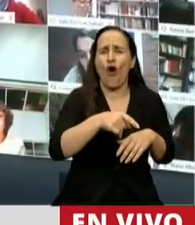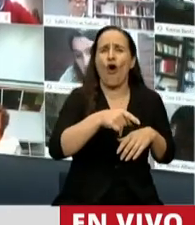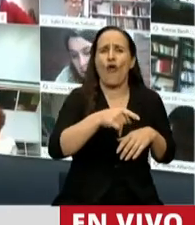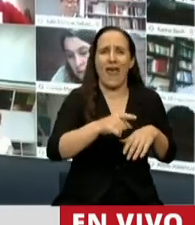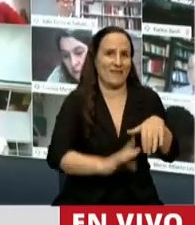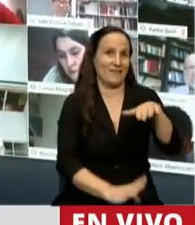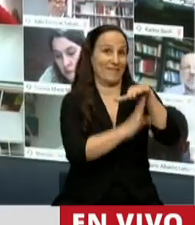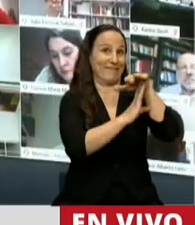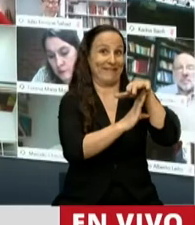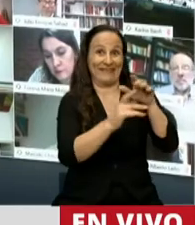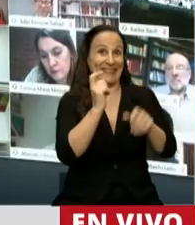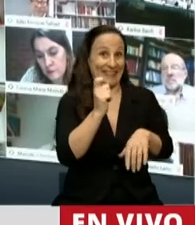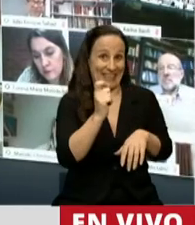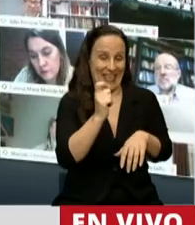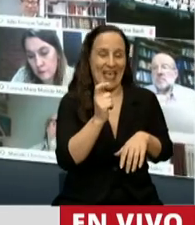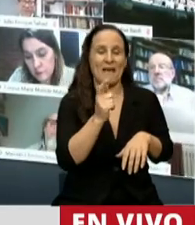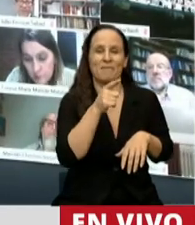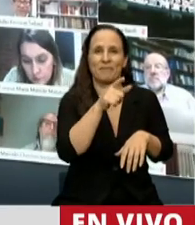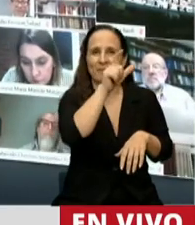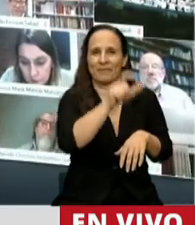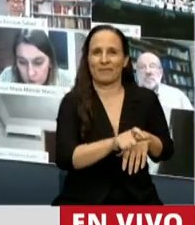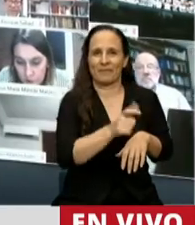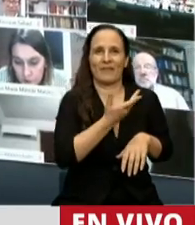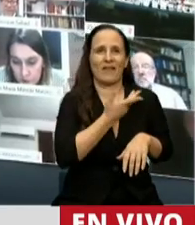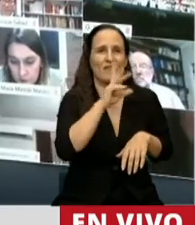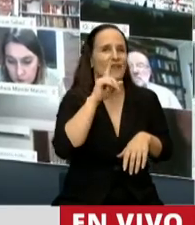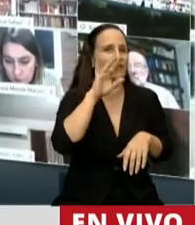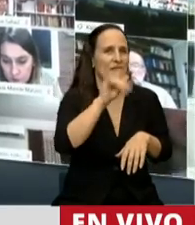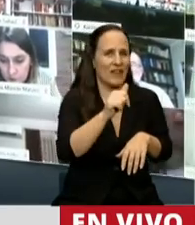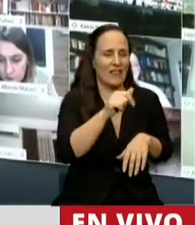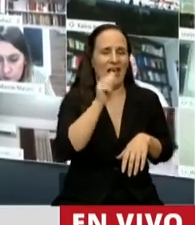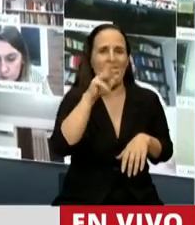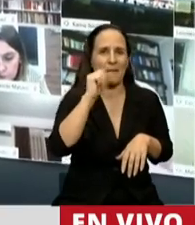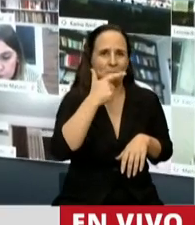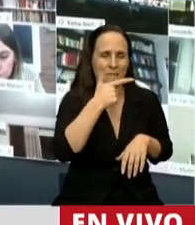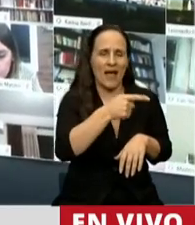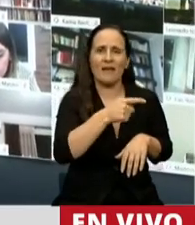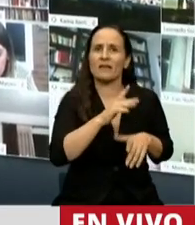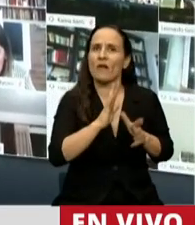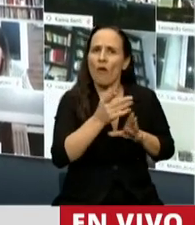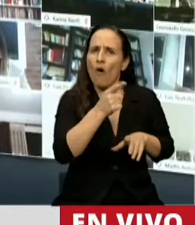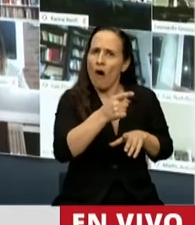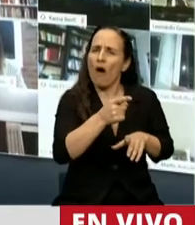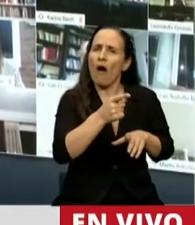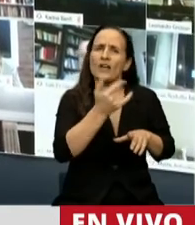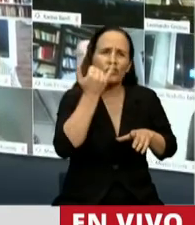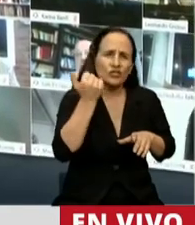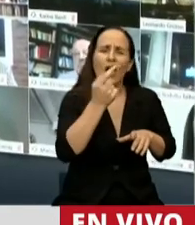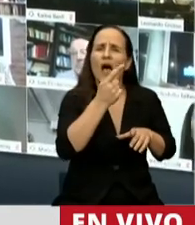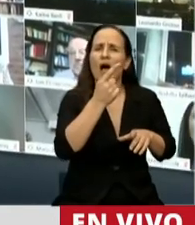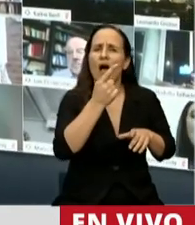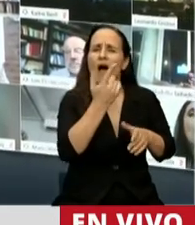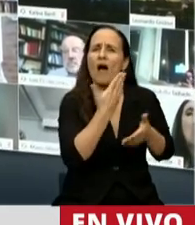por la diplomática Frida Armas, con sucesivos cancilleres y